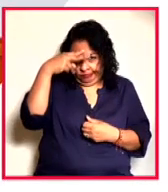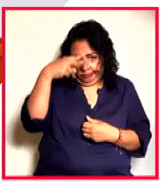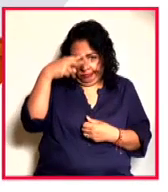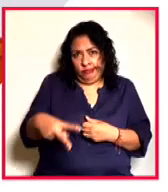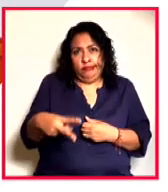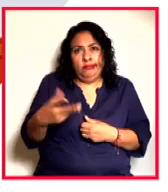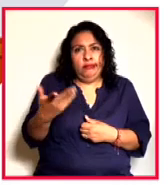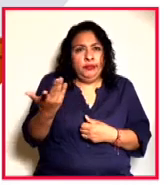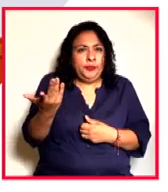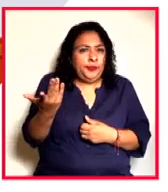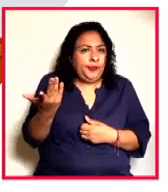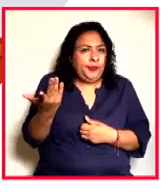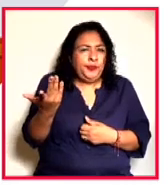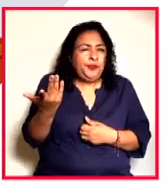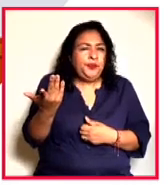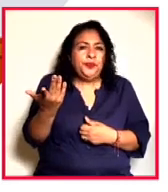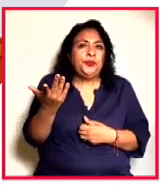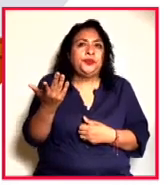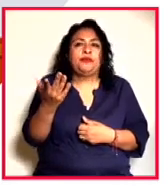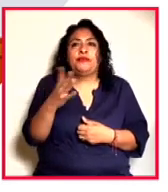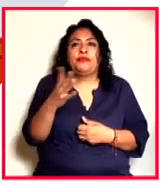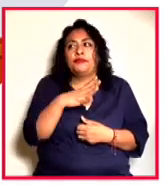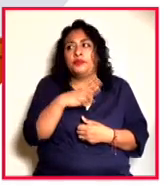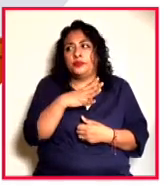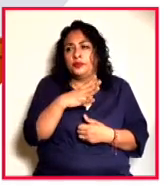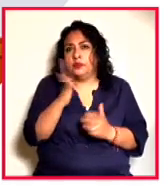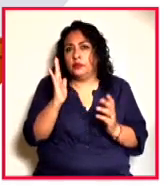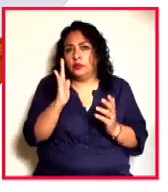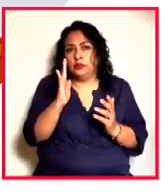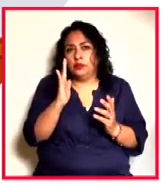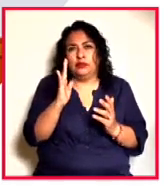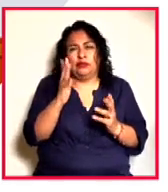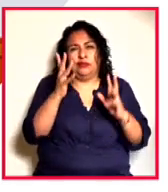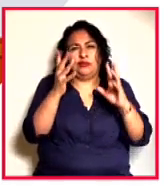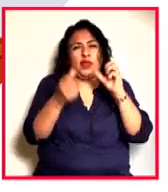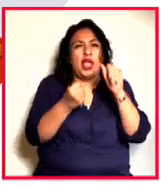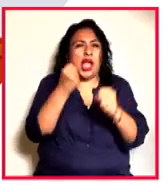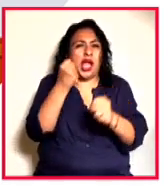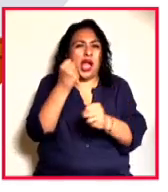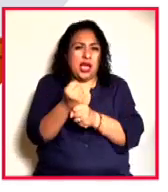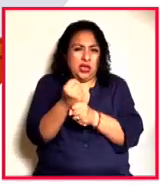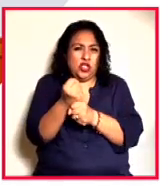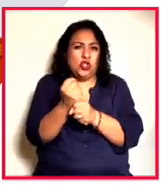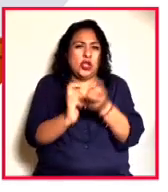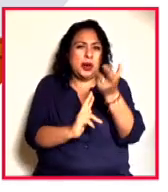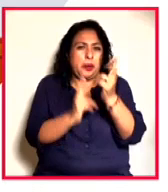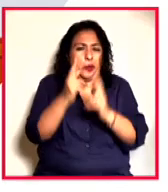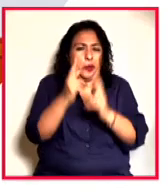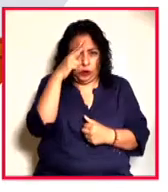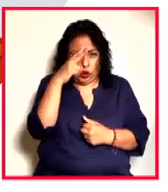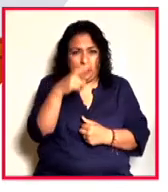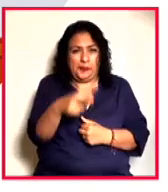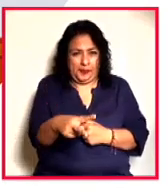encendidos y revoltosos años de la Revolución Mexicana